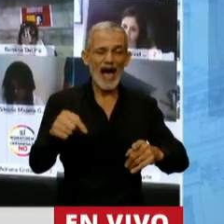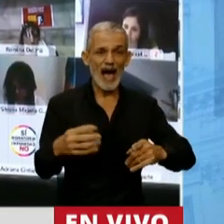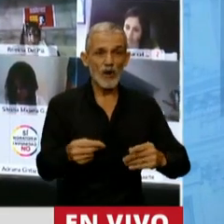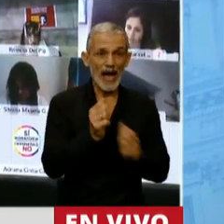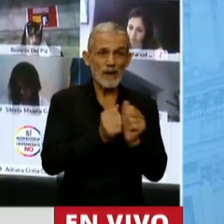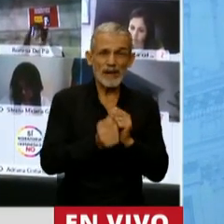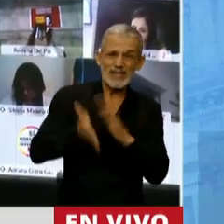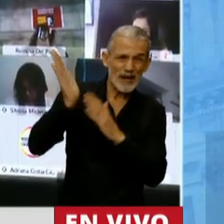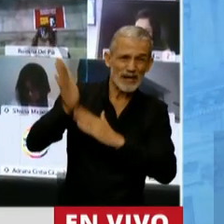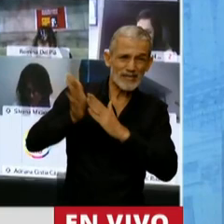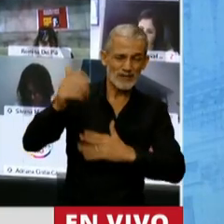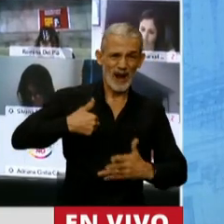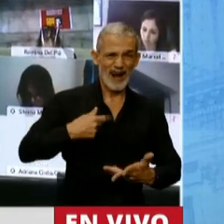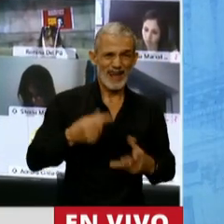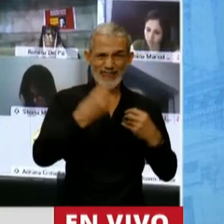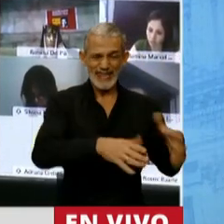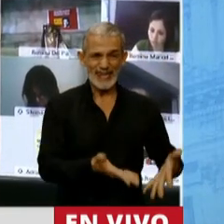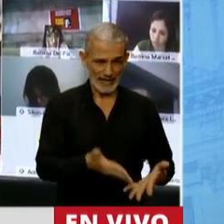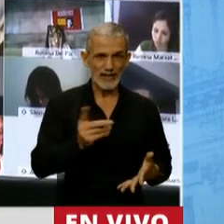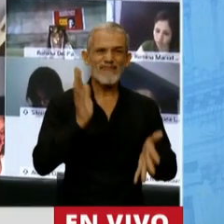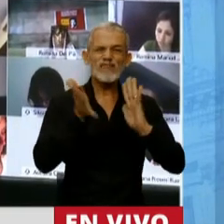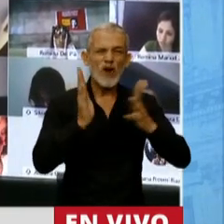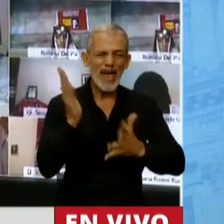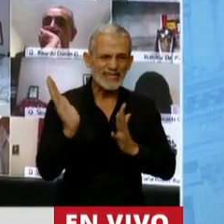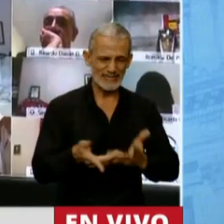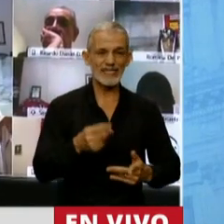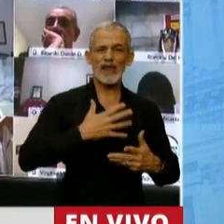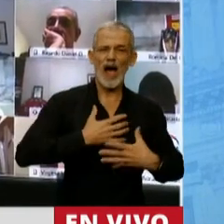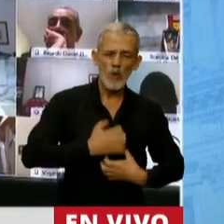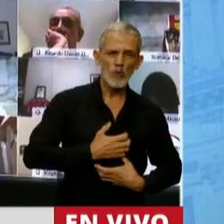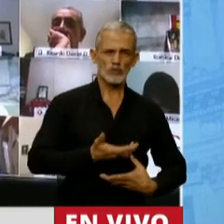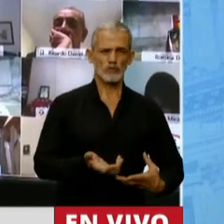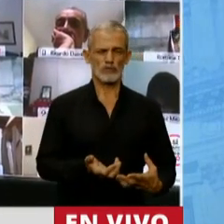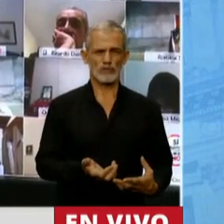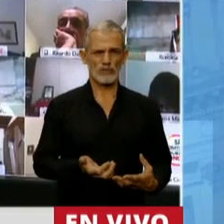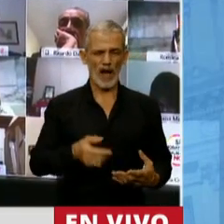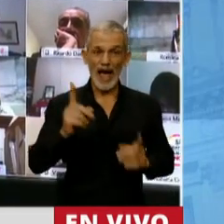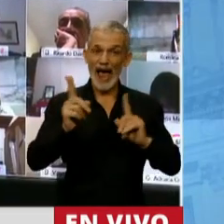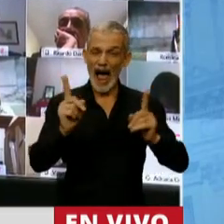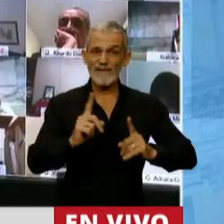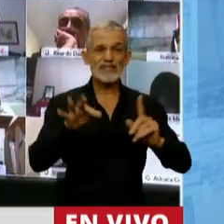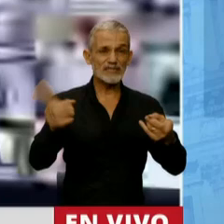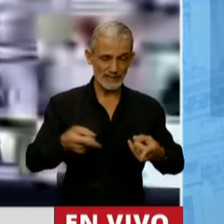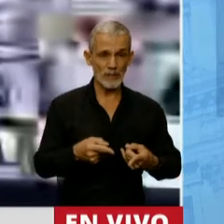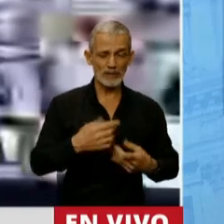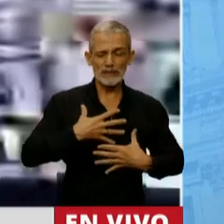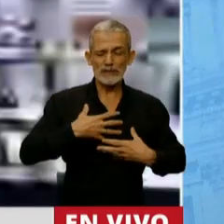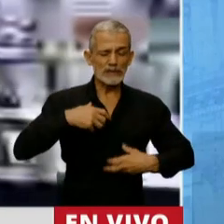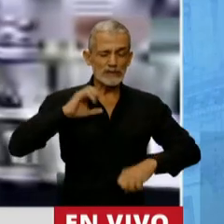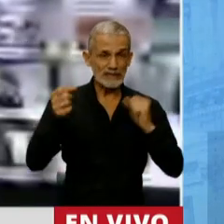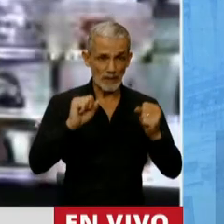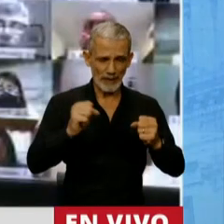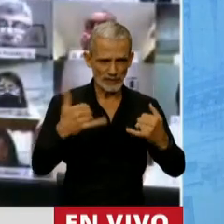las empresas, de este presente de violencia, de angustia y en algunos casos de desesperación.